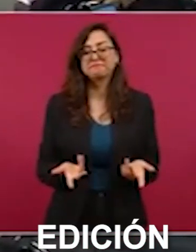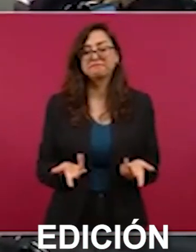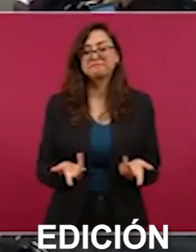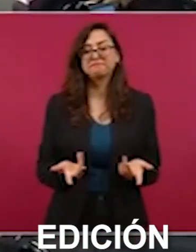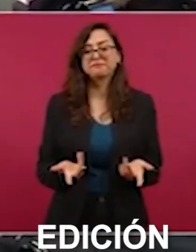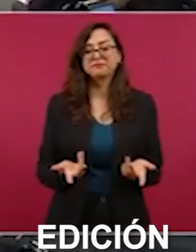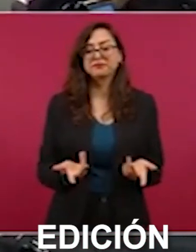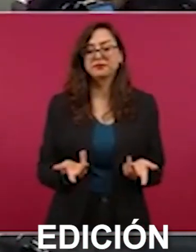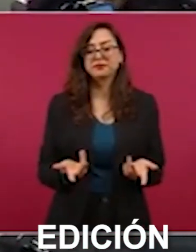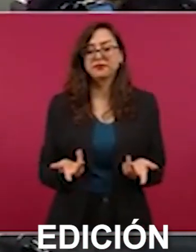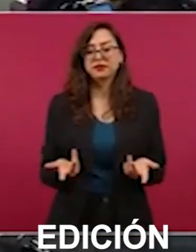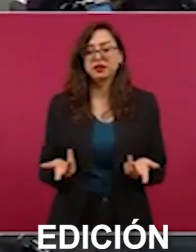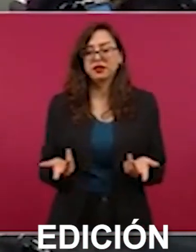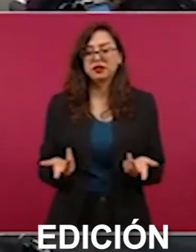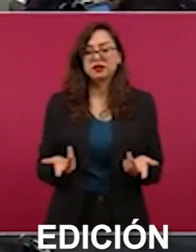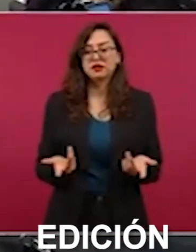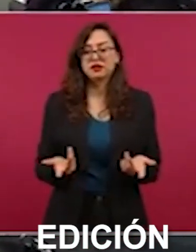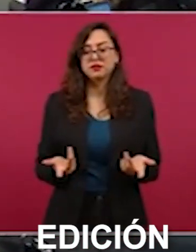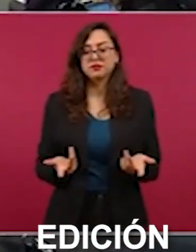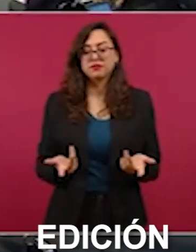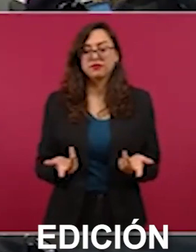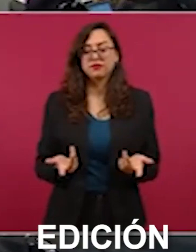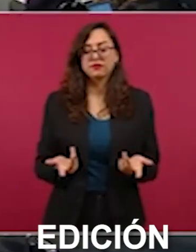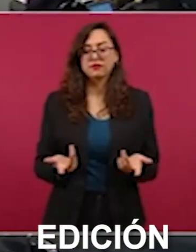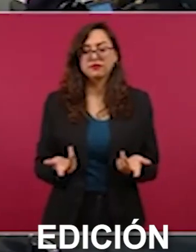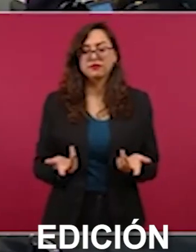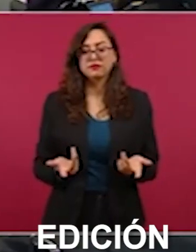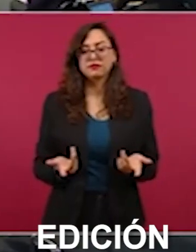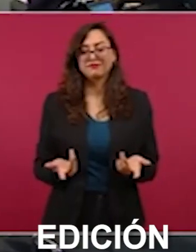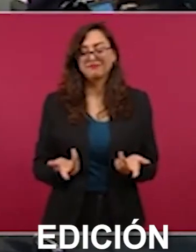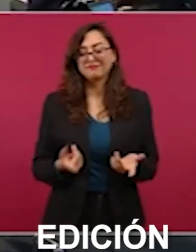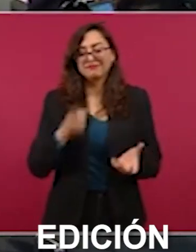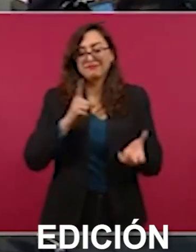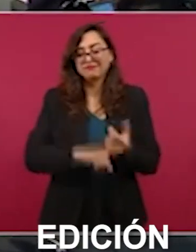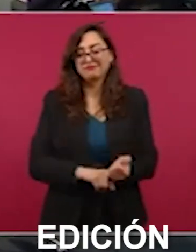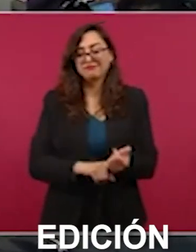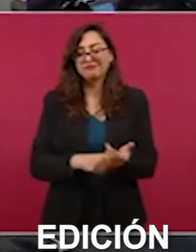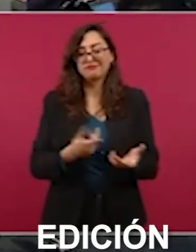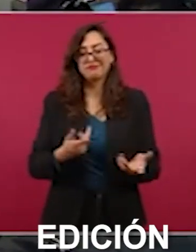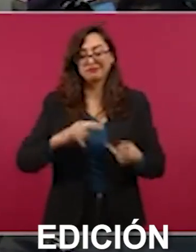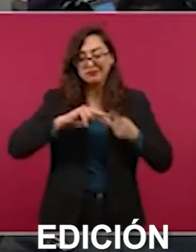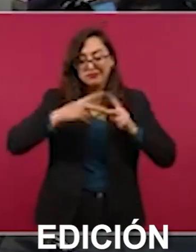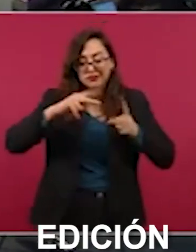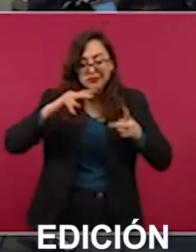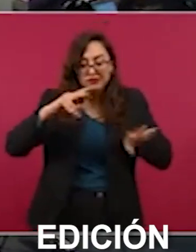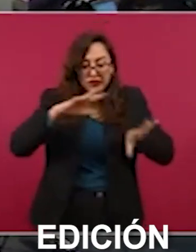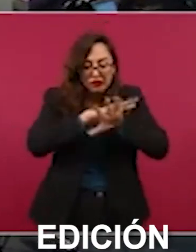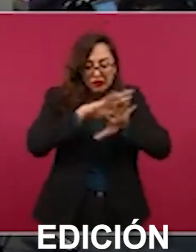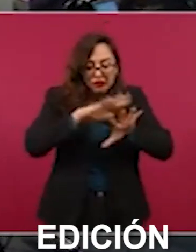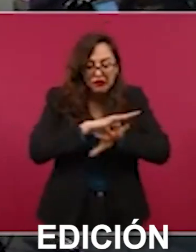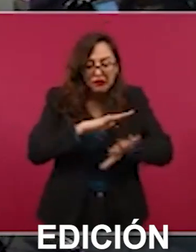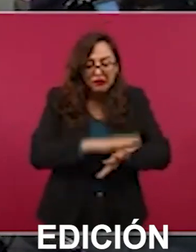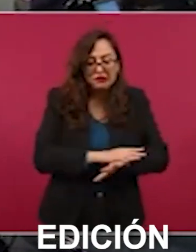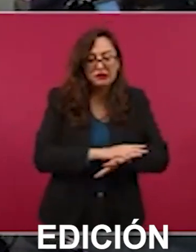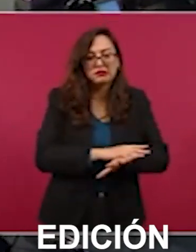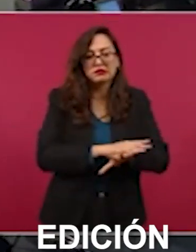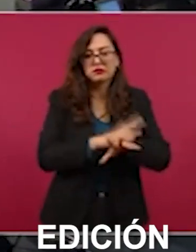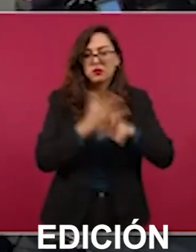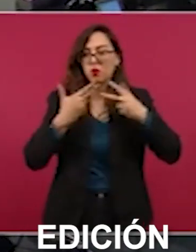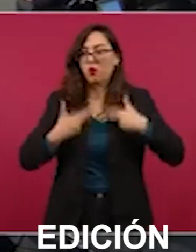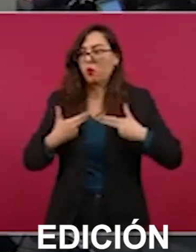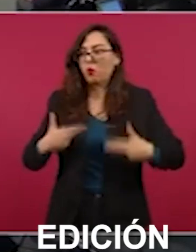se sostiene extrangénico, para el consumo humano.